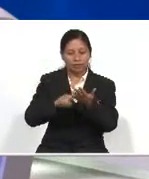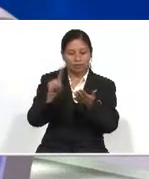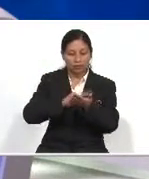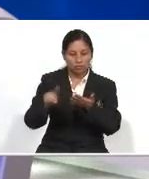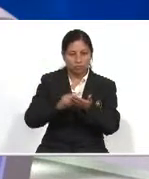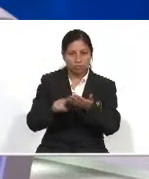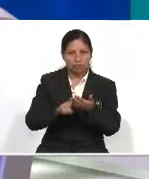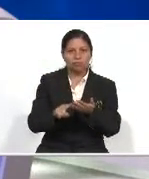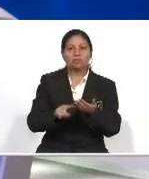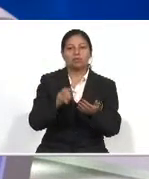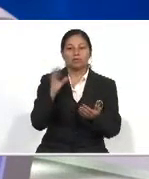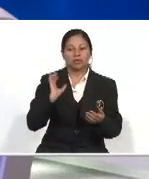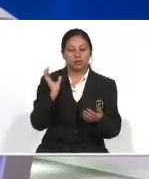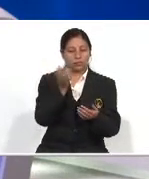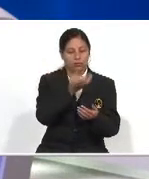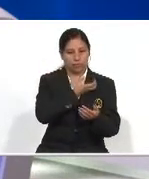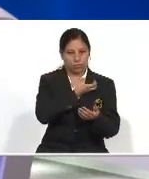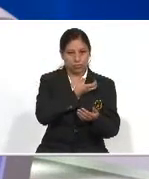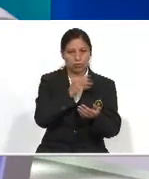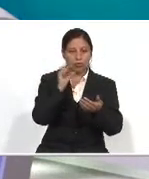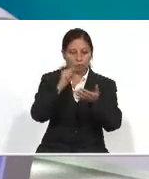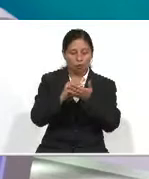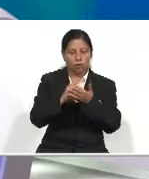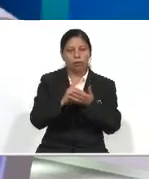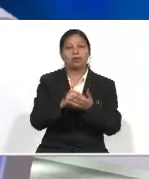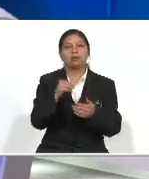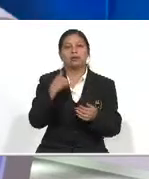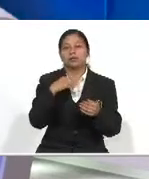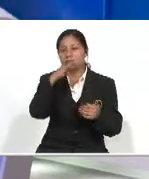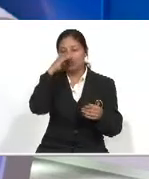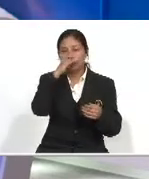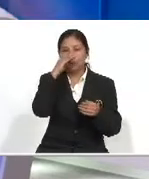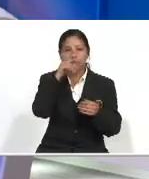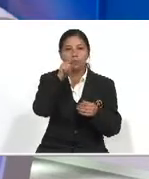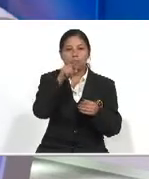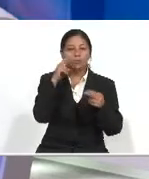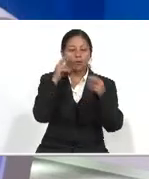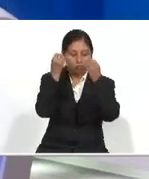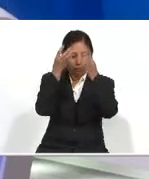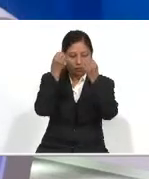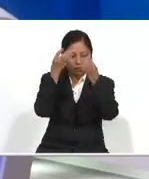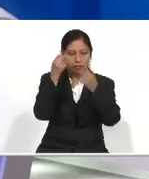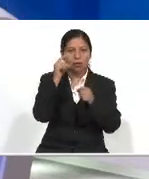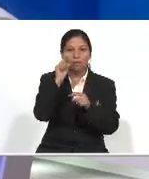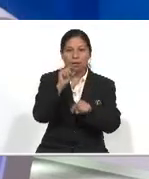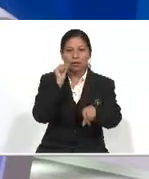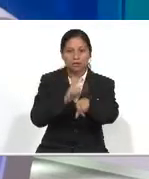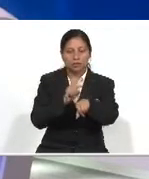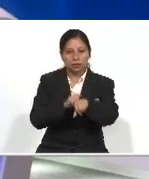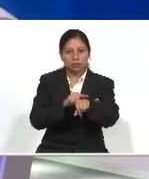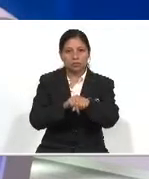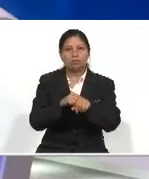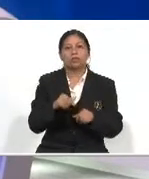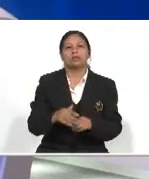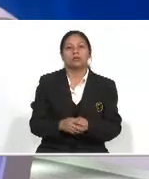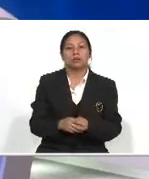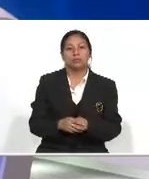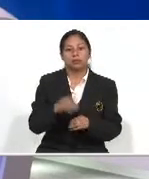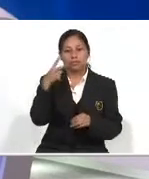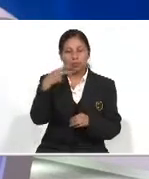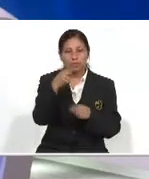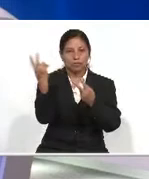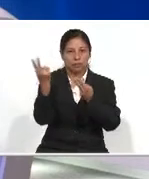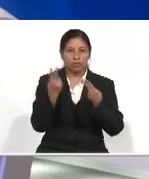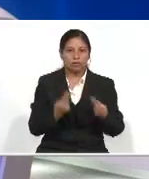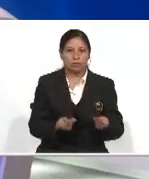tablet La aplicación del Congreso de la República Congreso Guate Totalmente gratuita Para que usted esté informado Minuto a minuto Del quehacer parlamentario Tiempo de